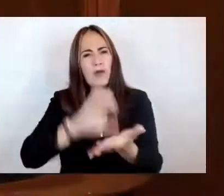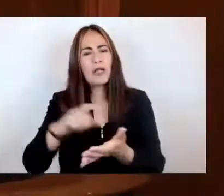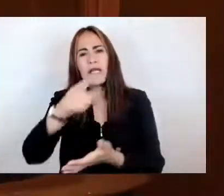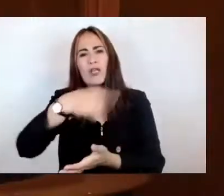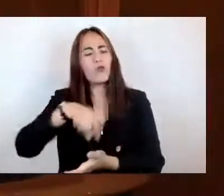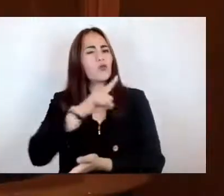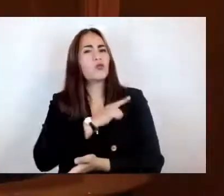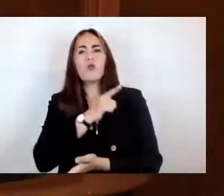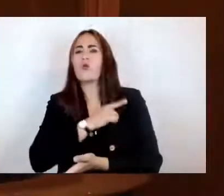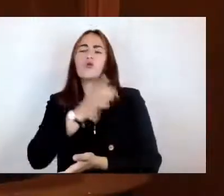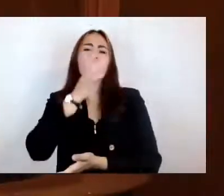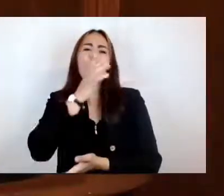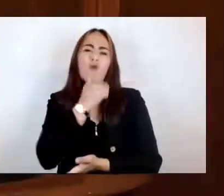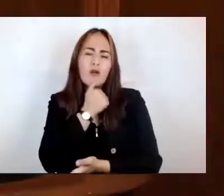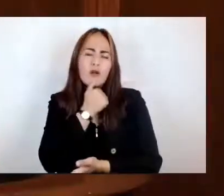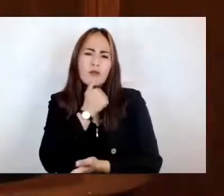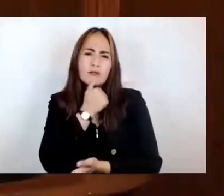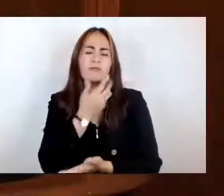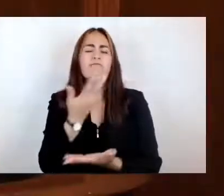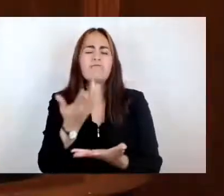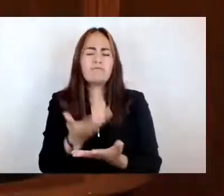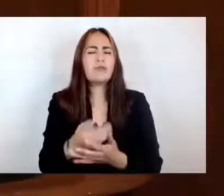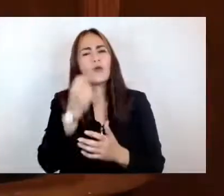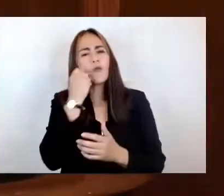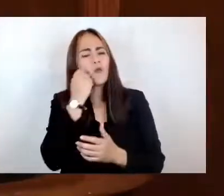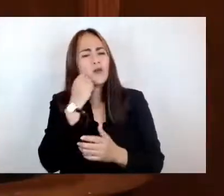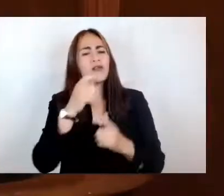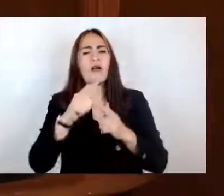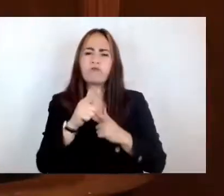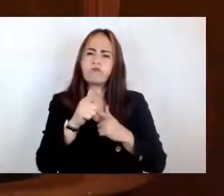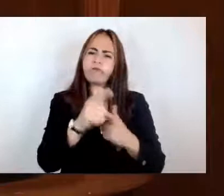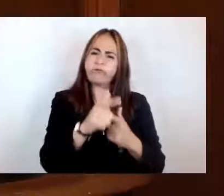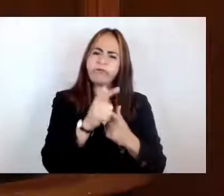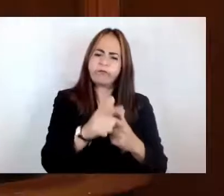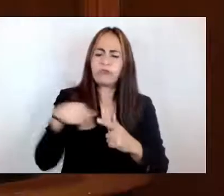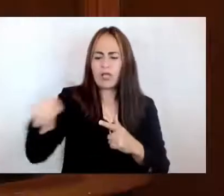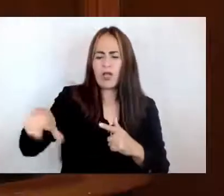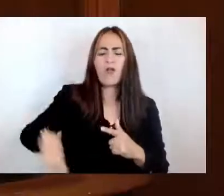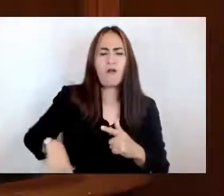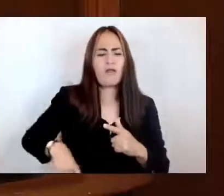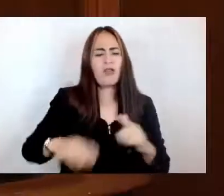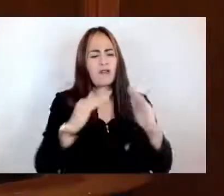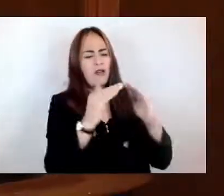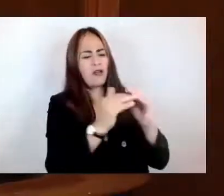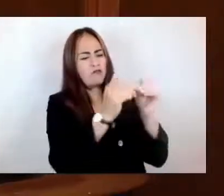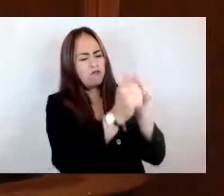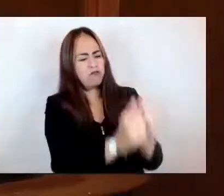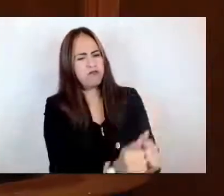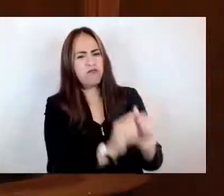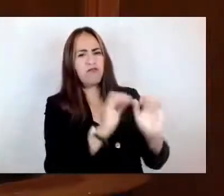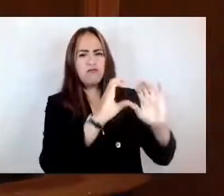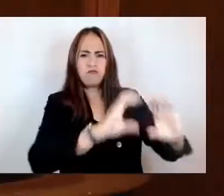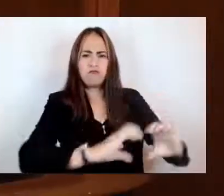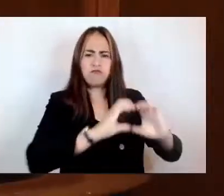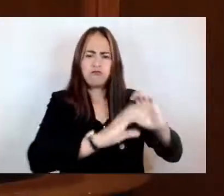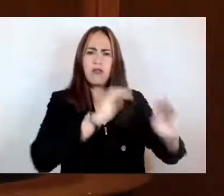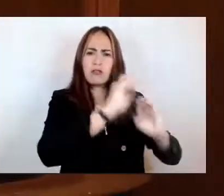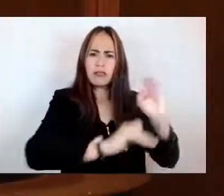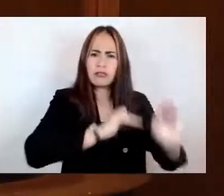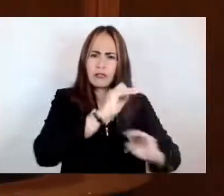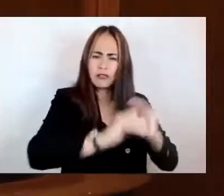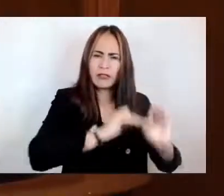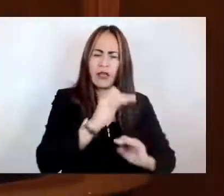sí mismos. Se les continuará brindando este acogimiento hasta que sea necesario o bien puedan